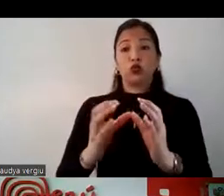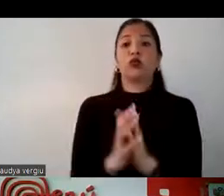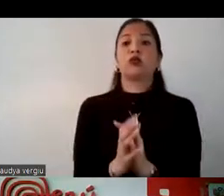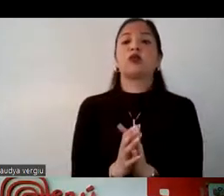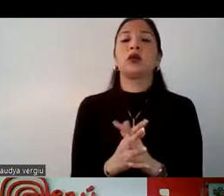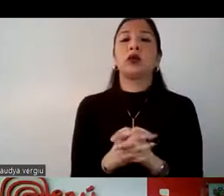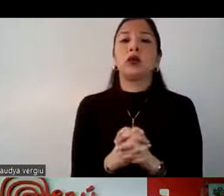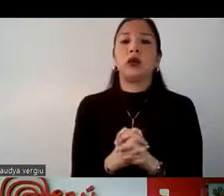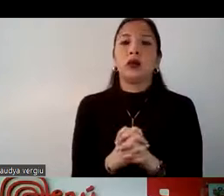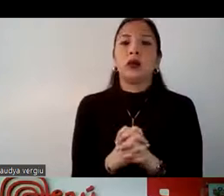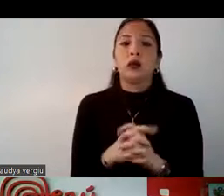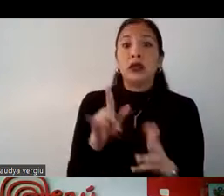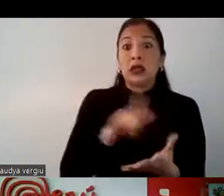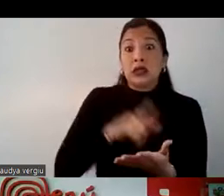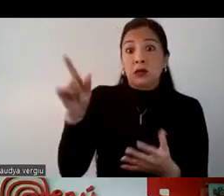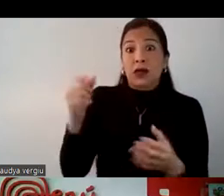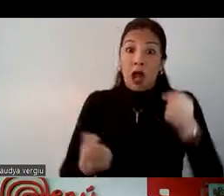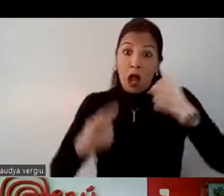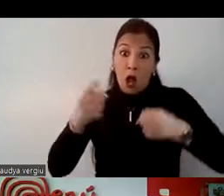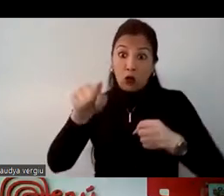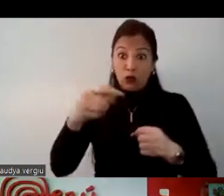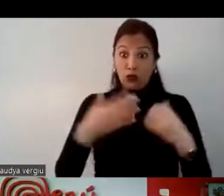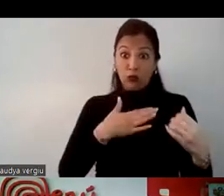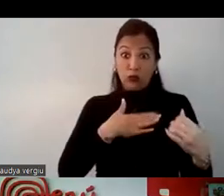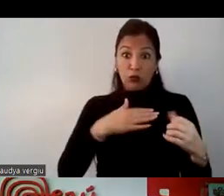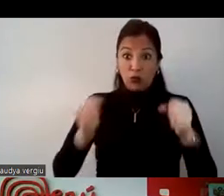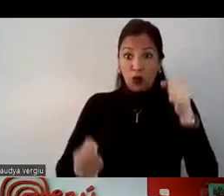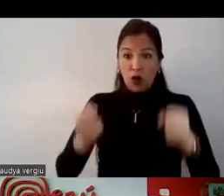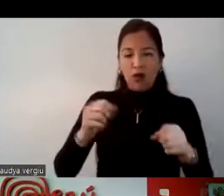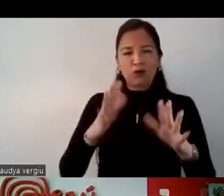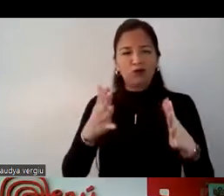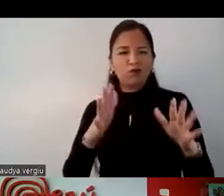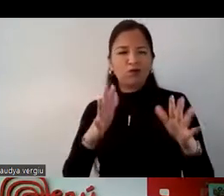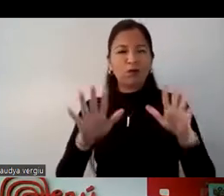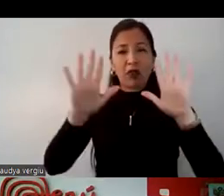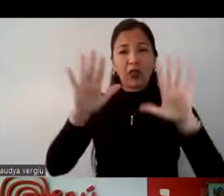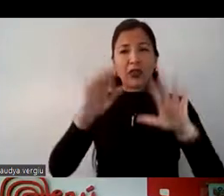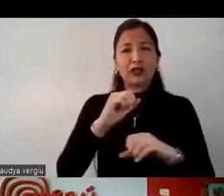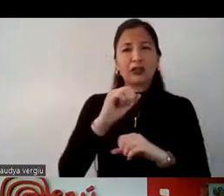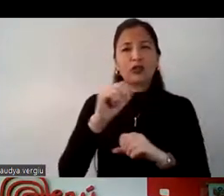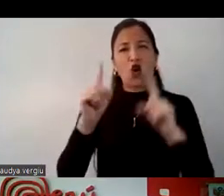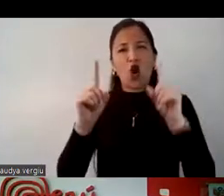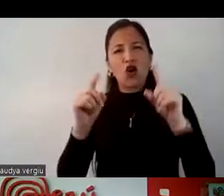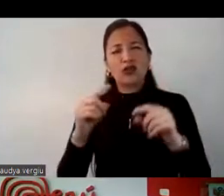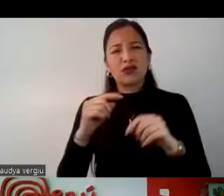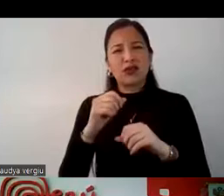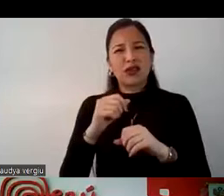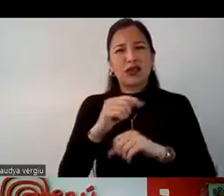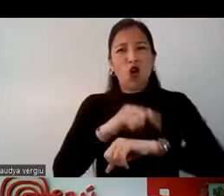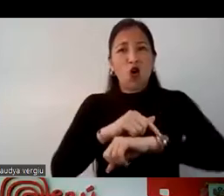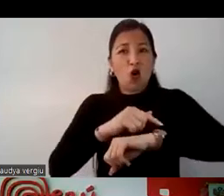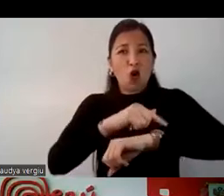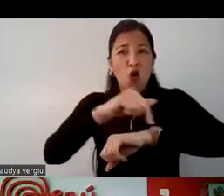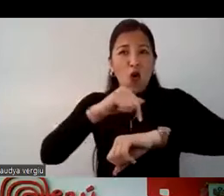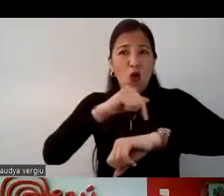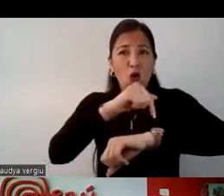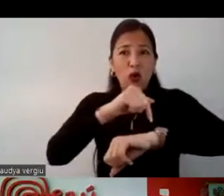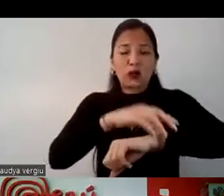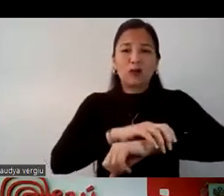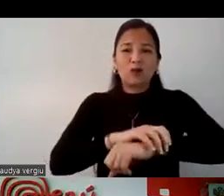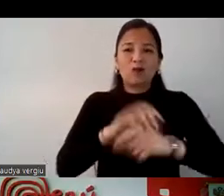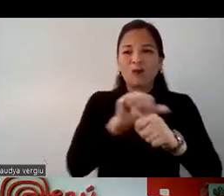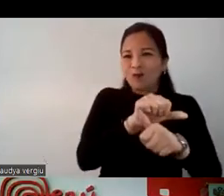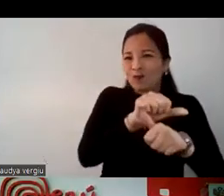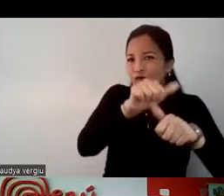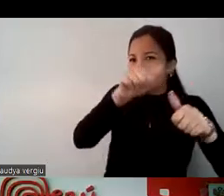público, y si vas en un auto propio puede demorarte entre unas 10 a 11 horas. Entonces, vemos que es un tramo